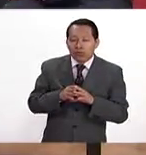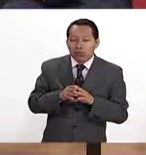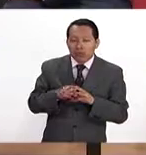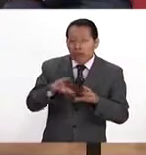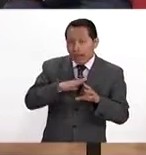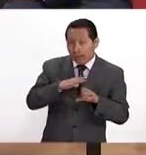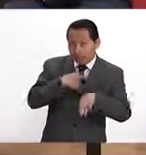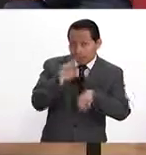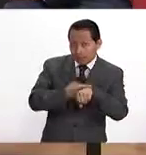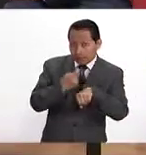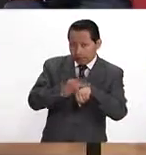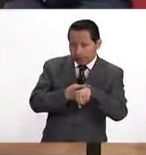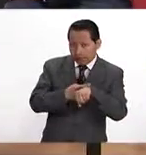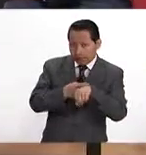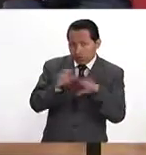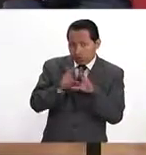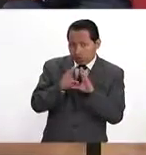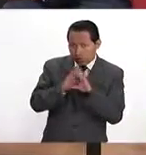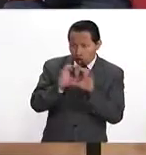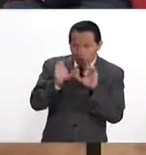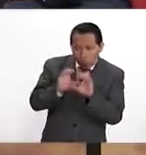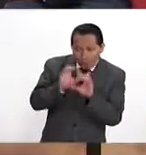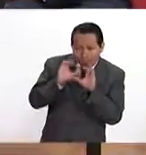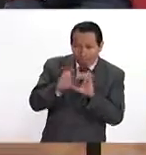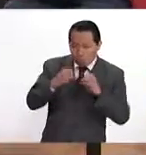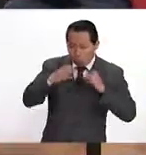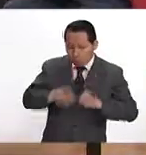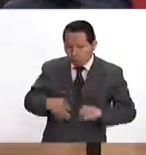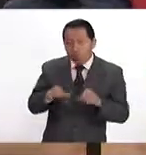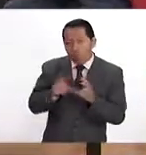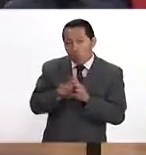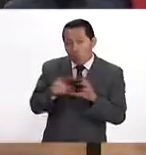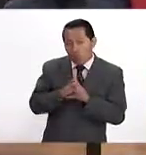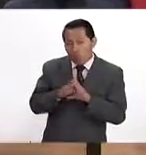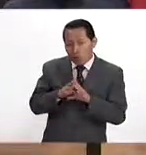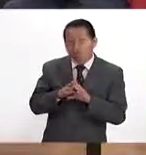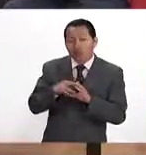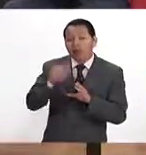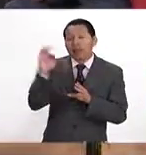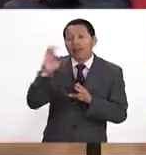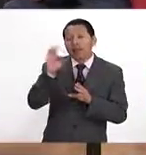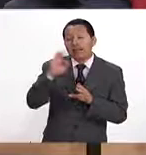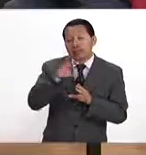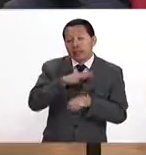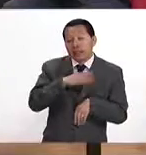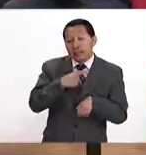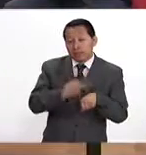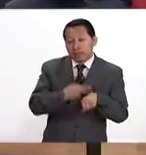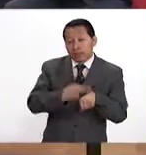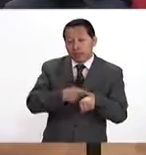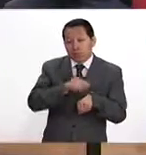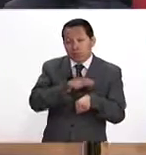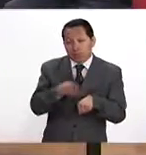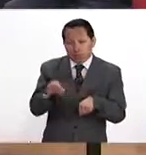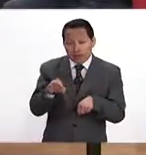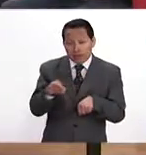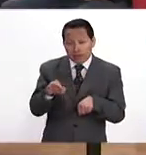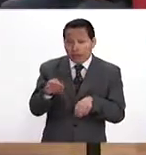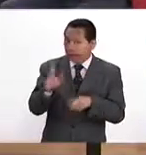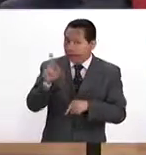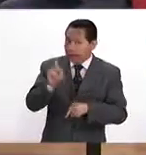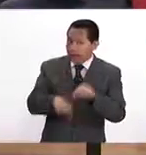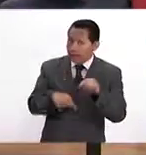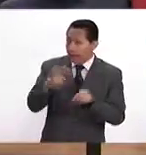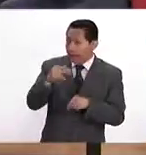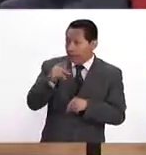esta enfermedad, su cuidado, su trato, pero también si puede, si alguien ya tiene la hipertensión, si puede también en un momento de revertirla de